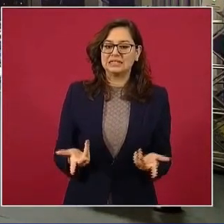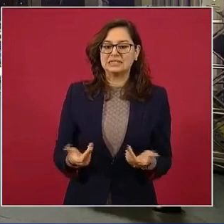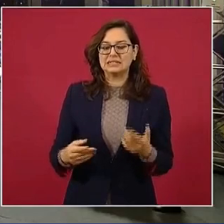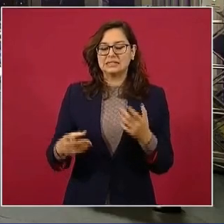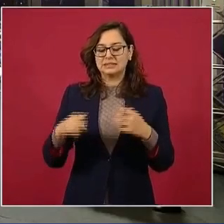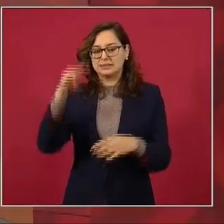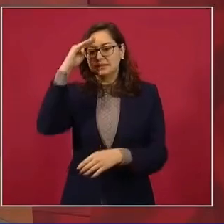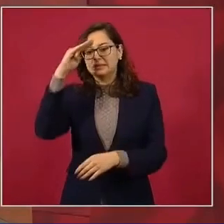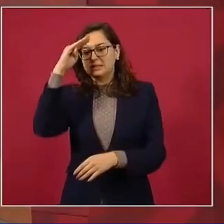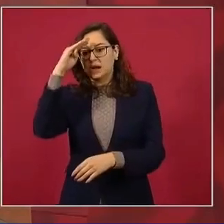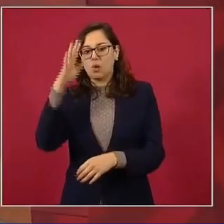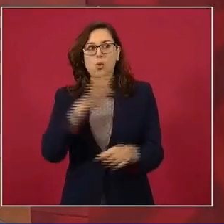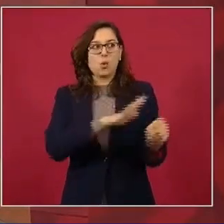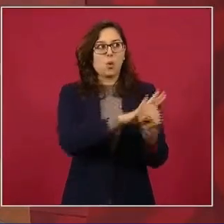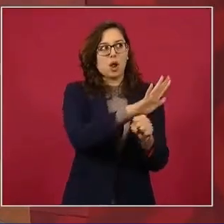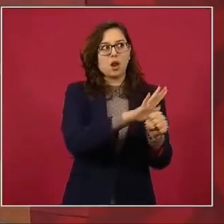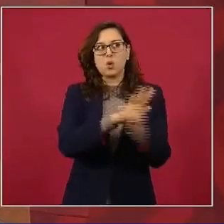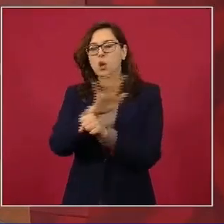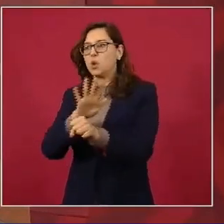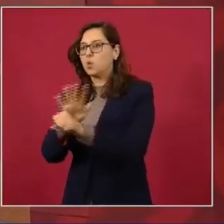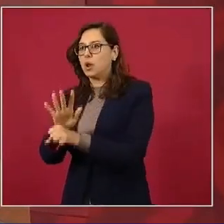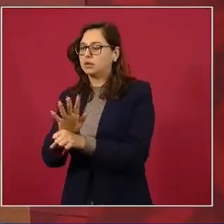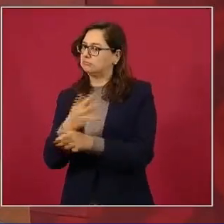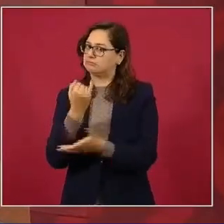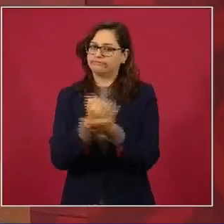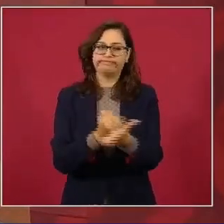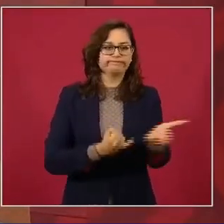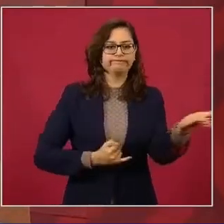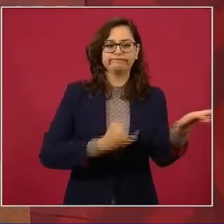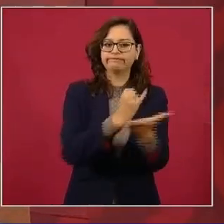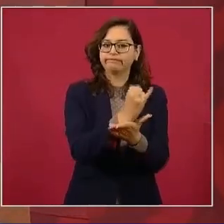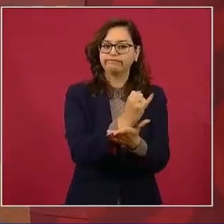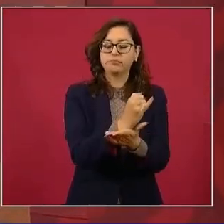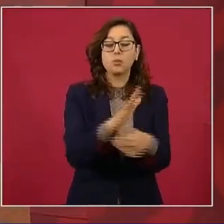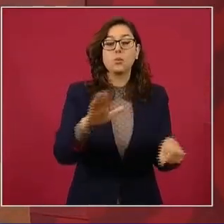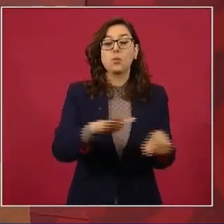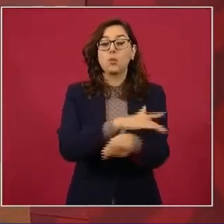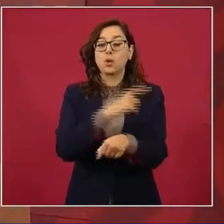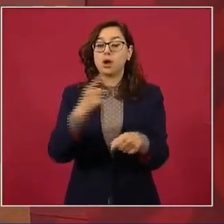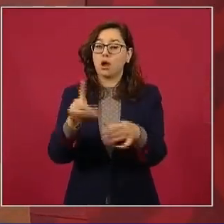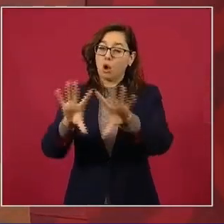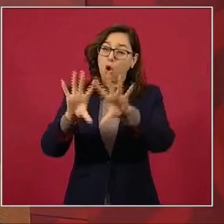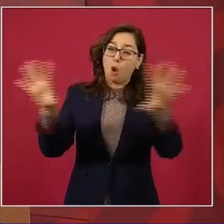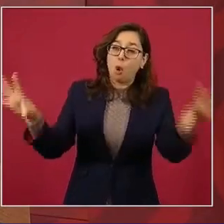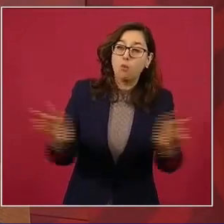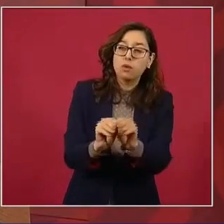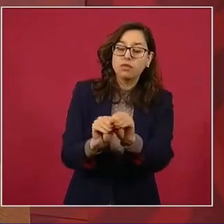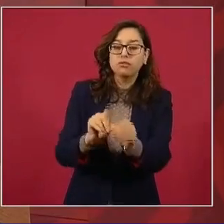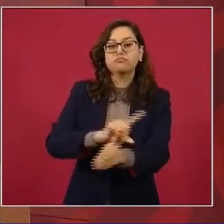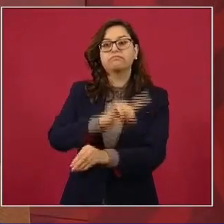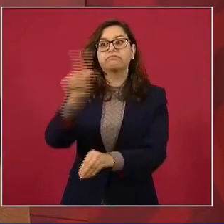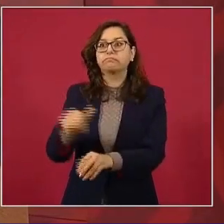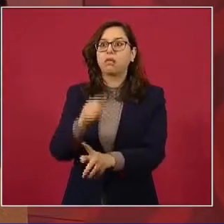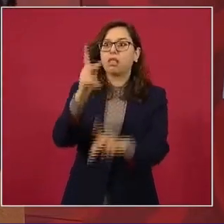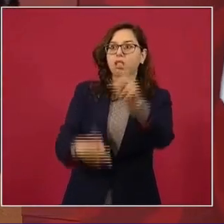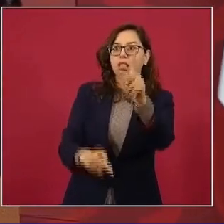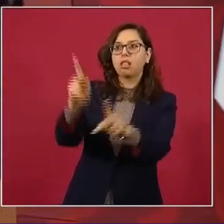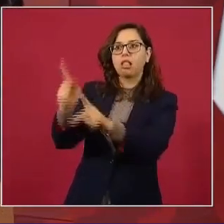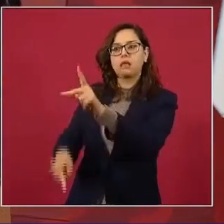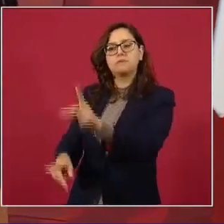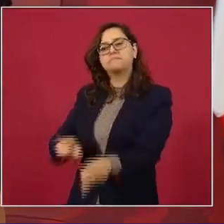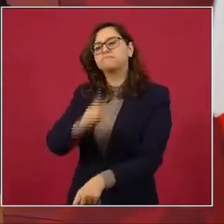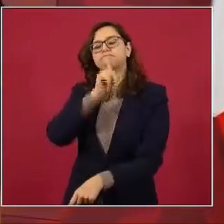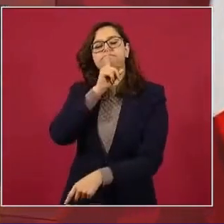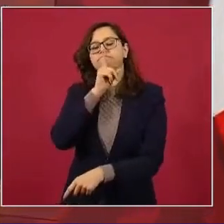prioridades para no dejar las cosas incompletas, inconclusas. Entonces, ya vendrán